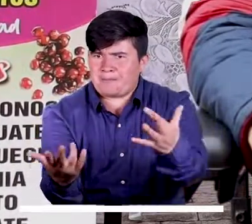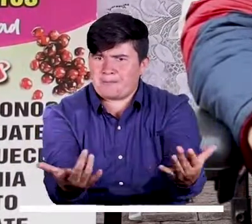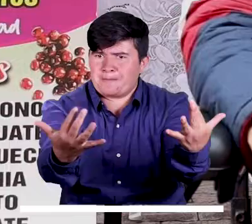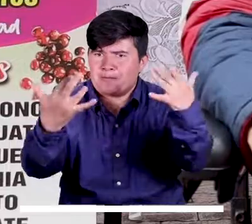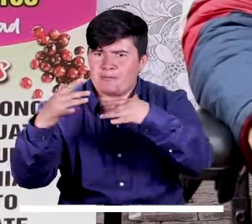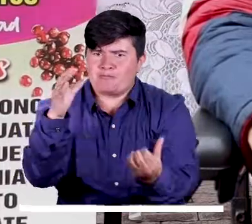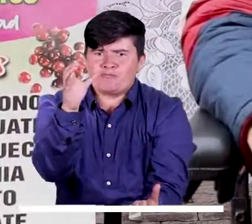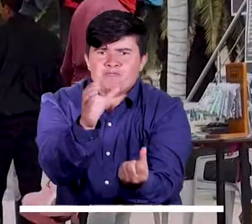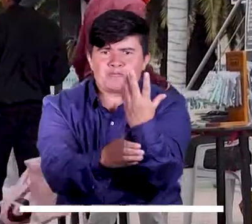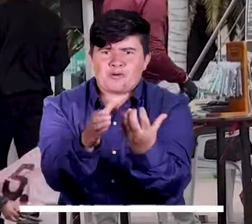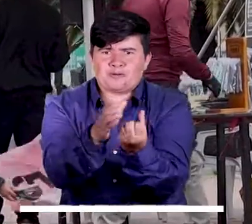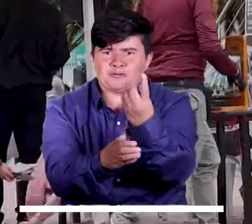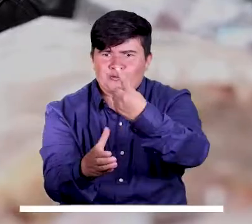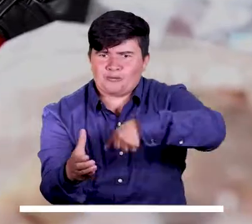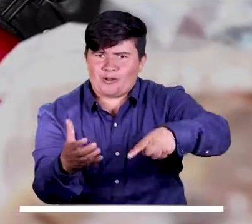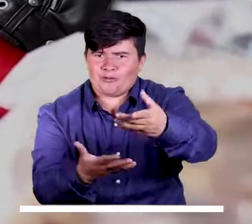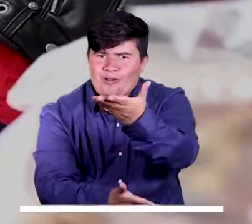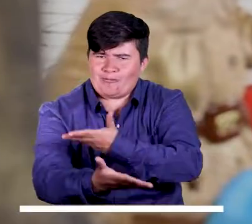productos se puedan comercializar.